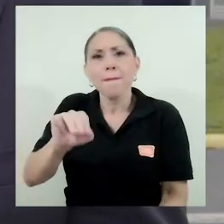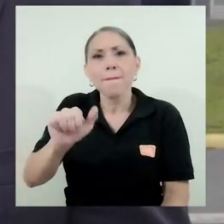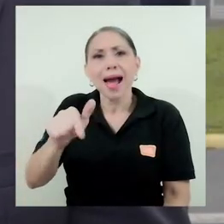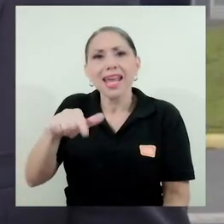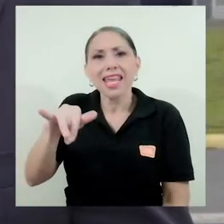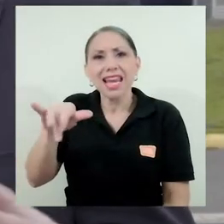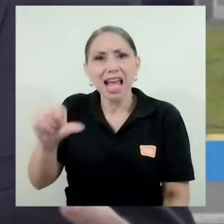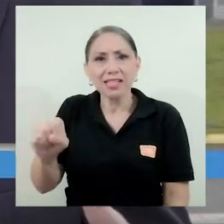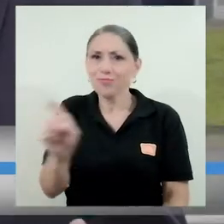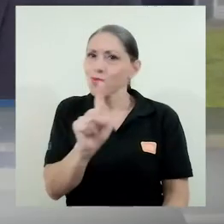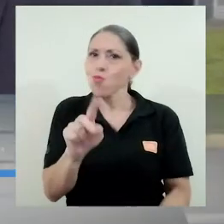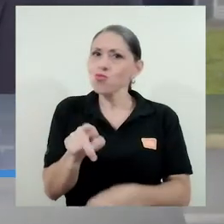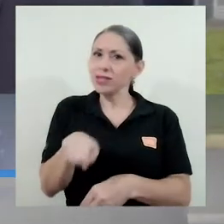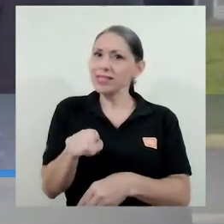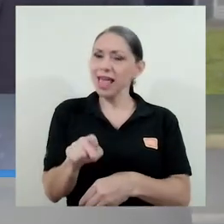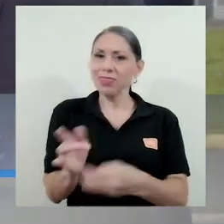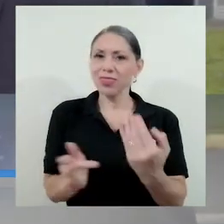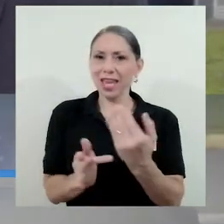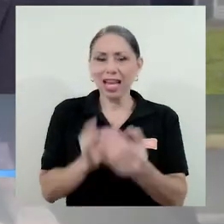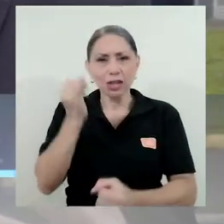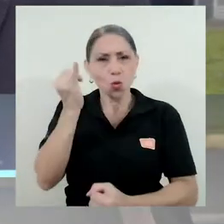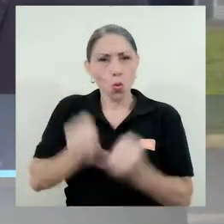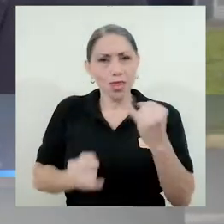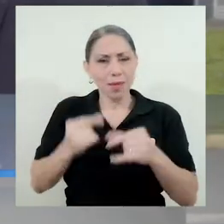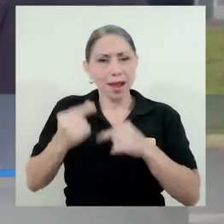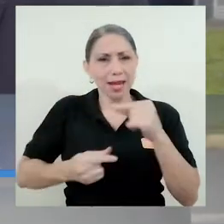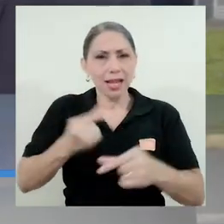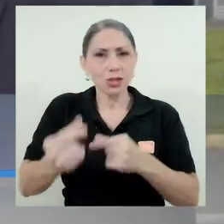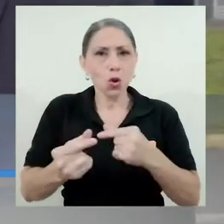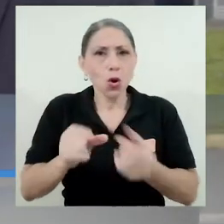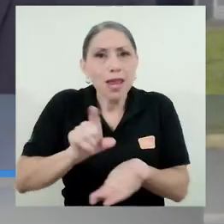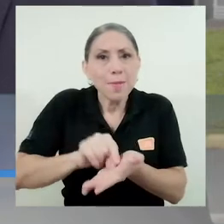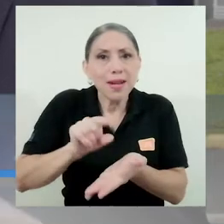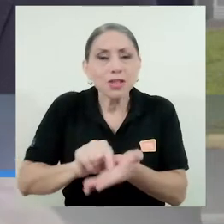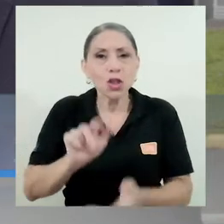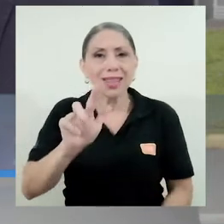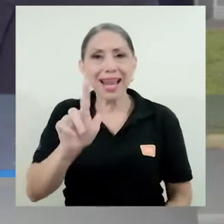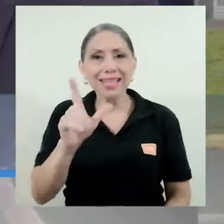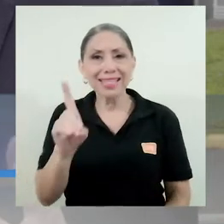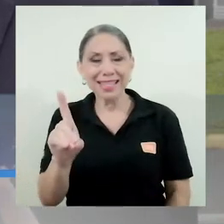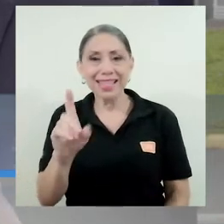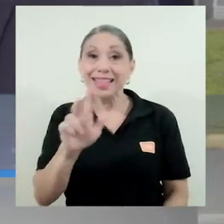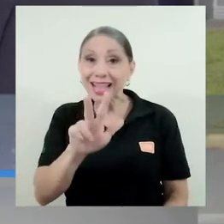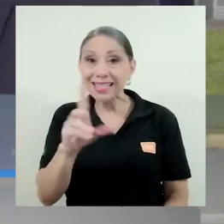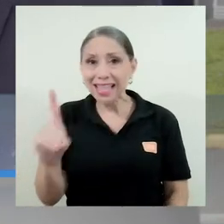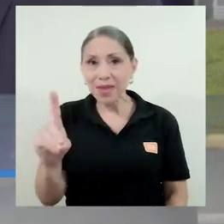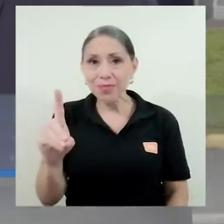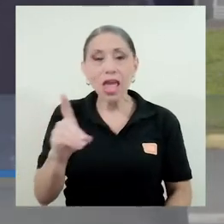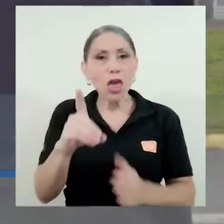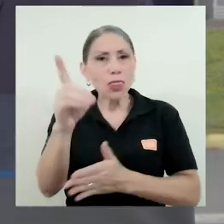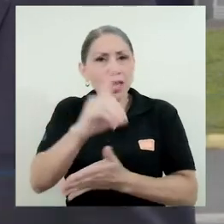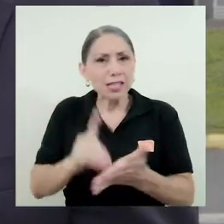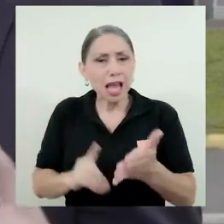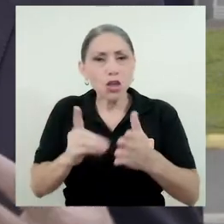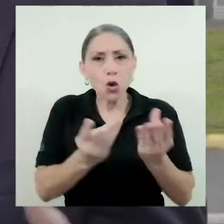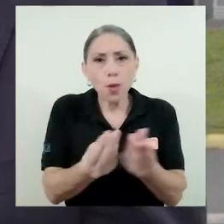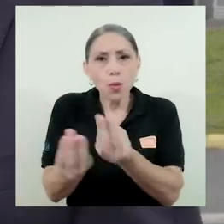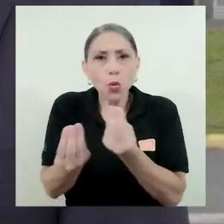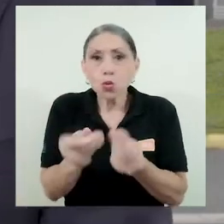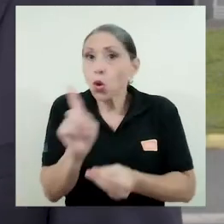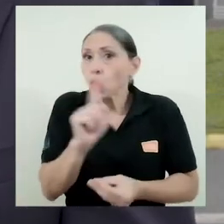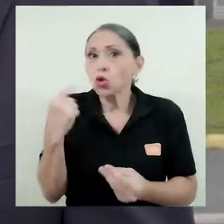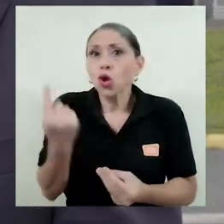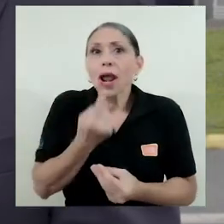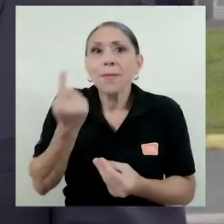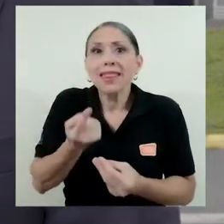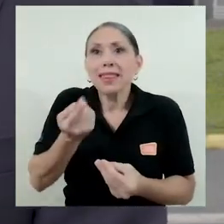sino más de técnicas de última generación, de impresión 3D, de diseño de productos, no solo de producción de